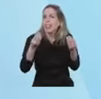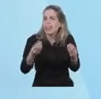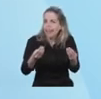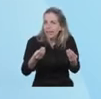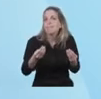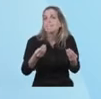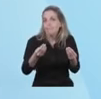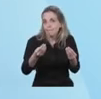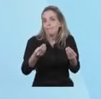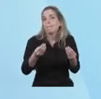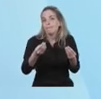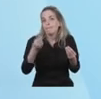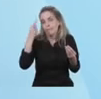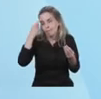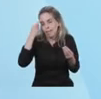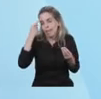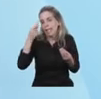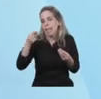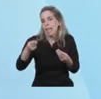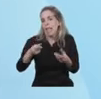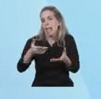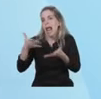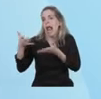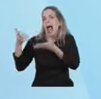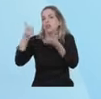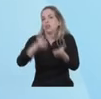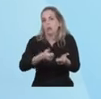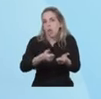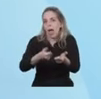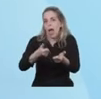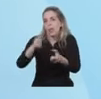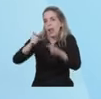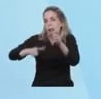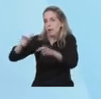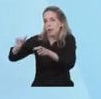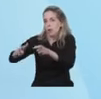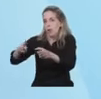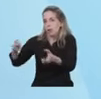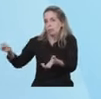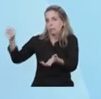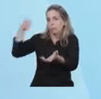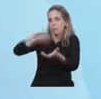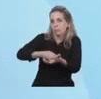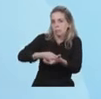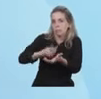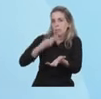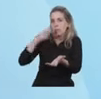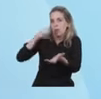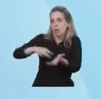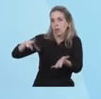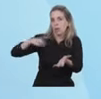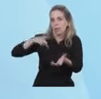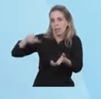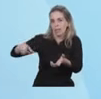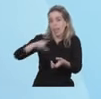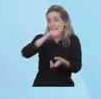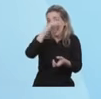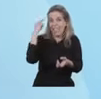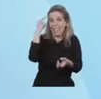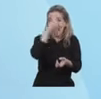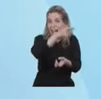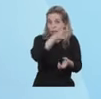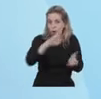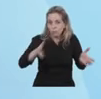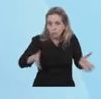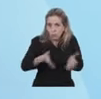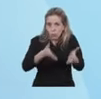aporte solidario de las grandes fortunas. El Estado logró aumentar los recursos para políticas de impulso